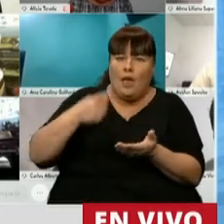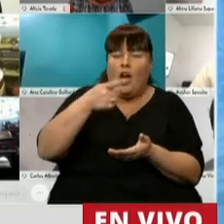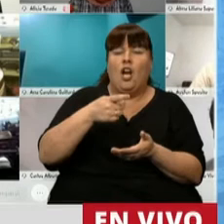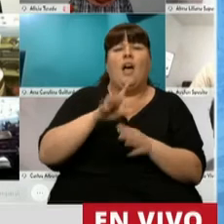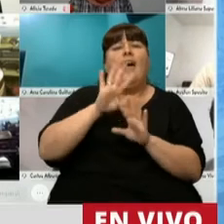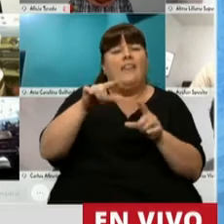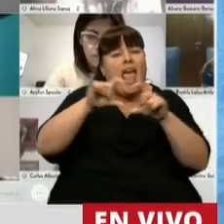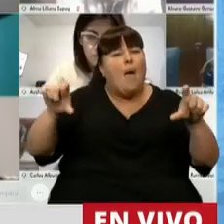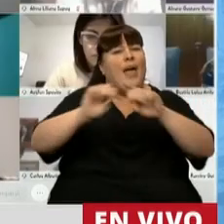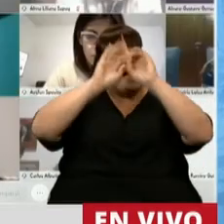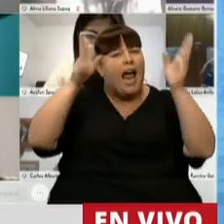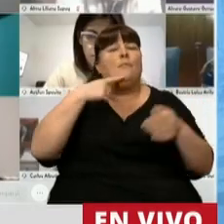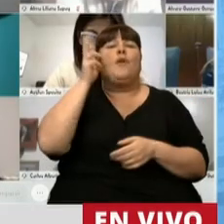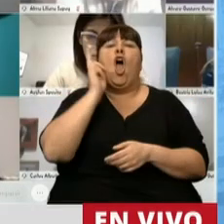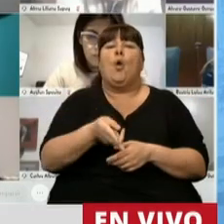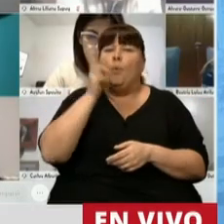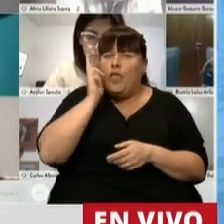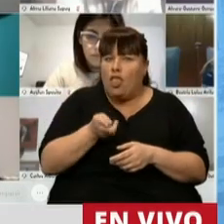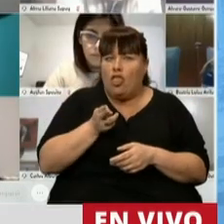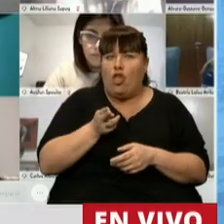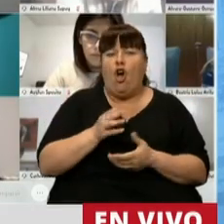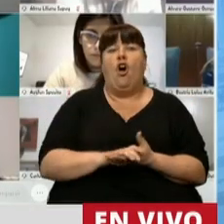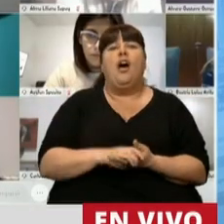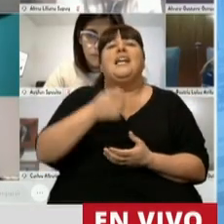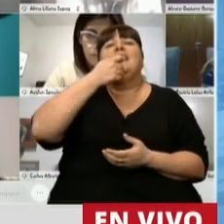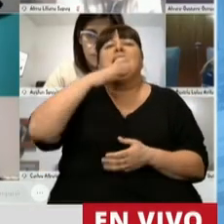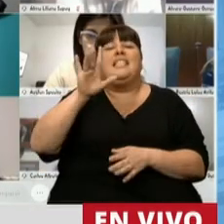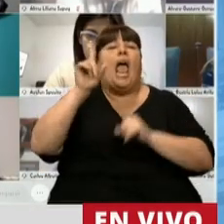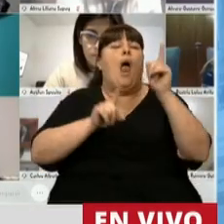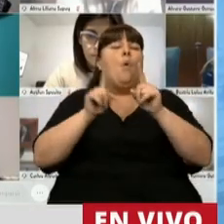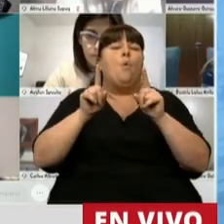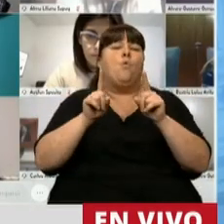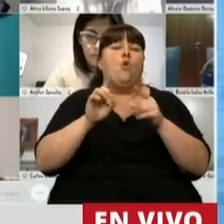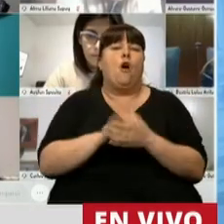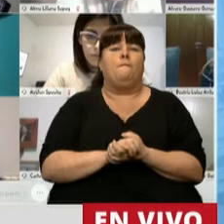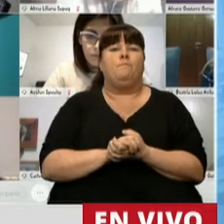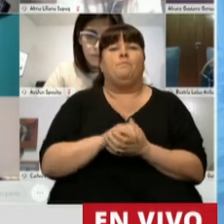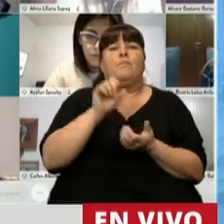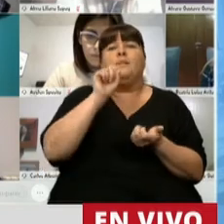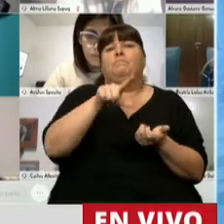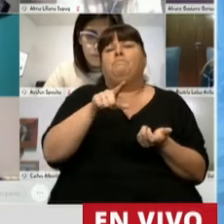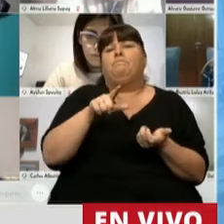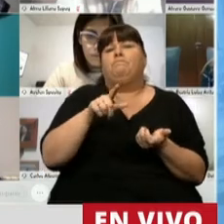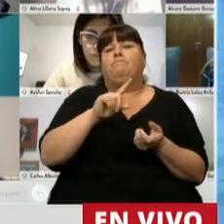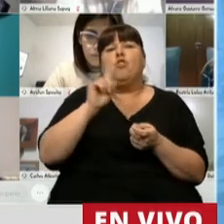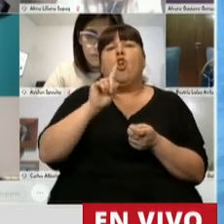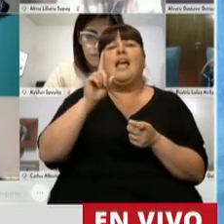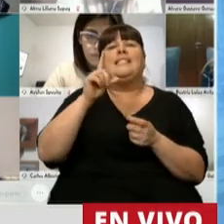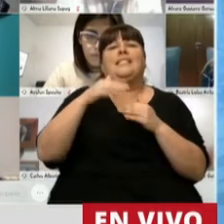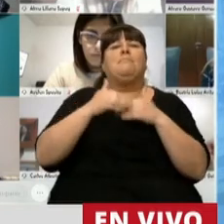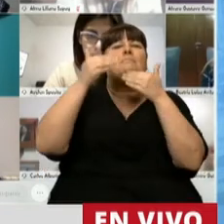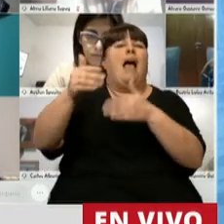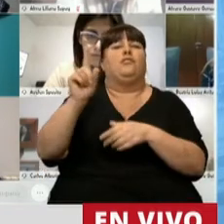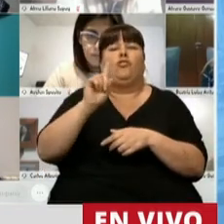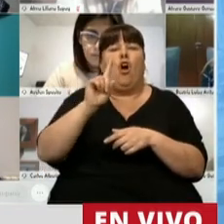que dejara expresamente prohibida la posibilidad de que en los casos que sean particulares no se extienda la